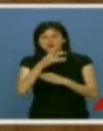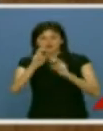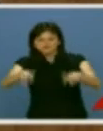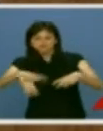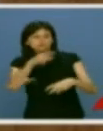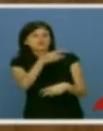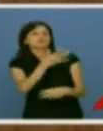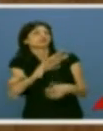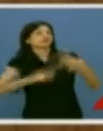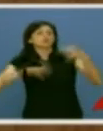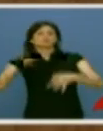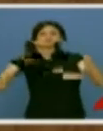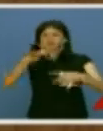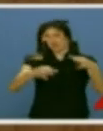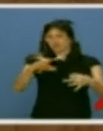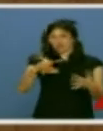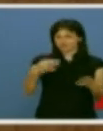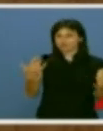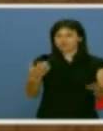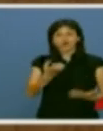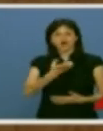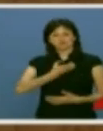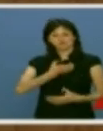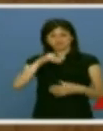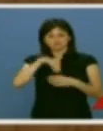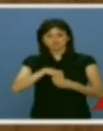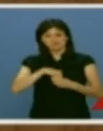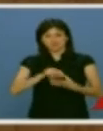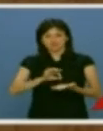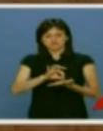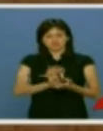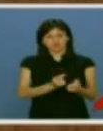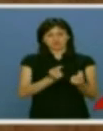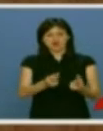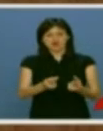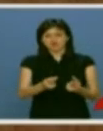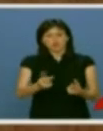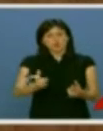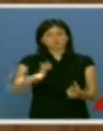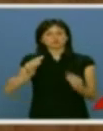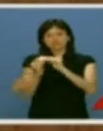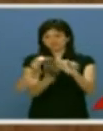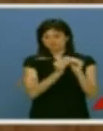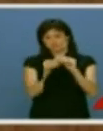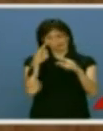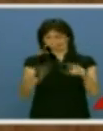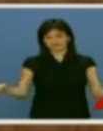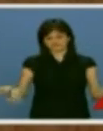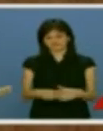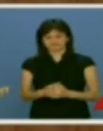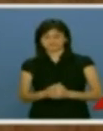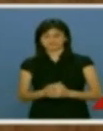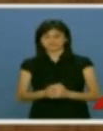justicia, lógicamente, pero es la oportunidad que no tienen los ayuntamientos cuando prestan servicios que son de esta comunidad y para los que no han podido ni siquiera negociar.